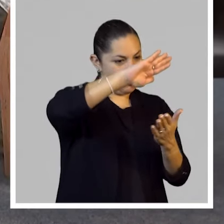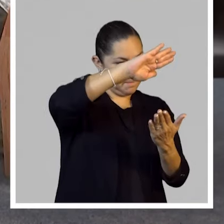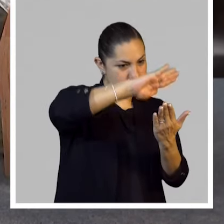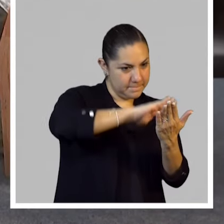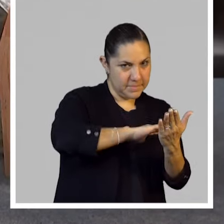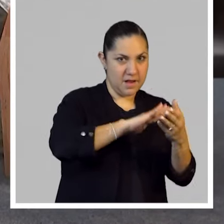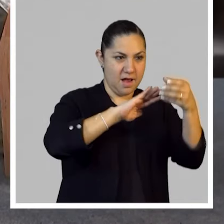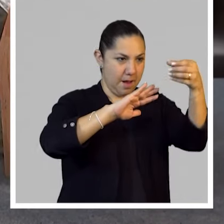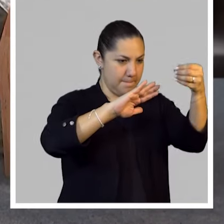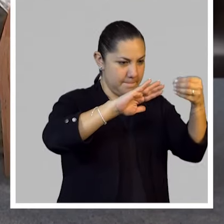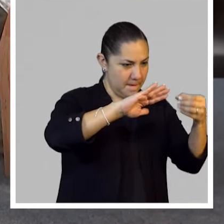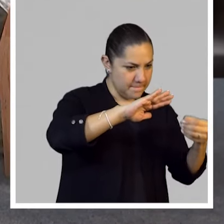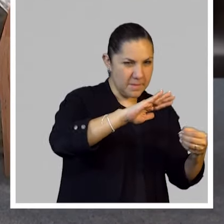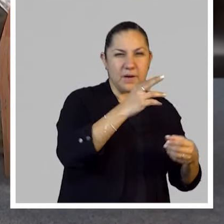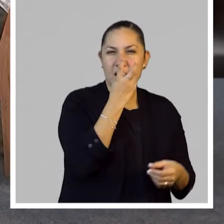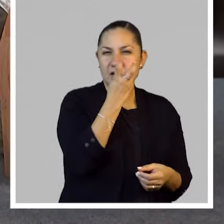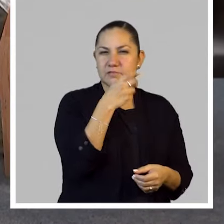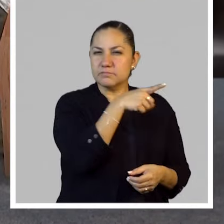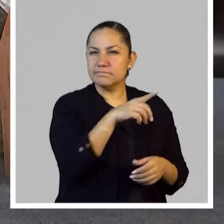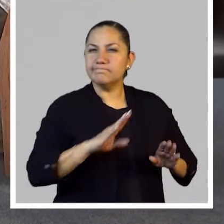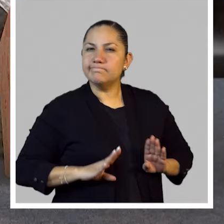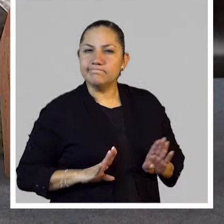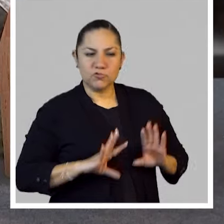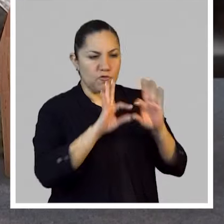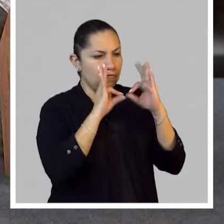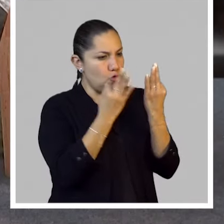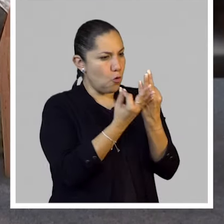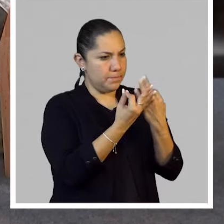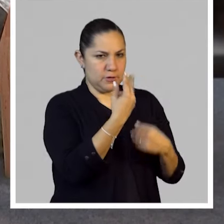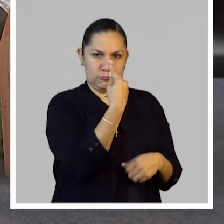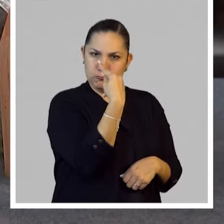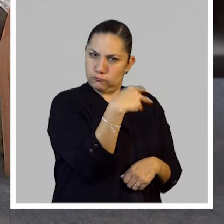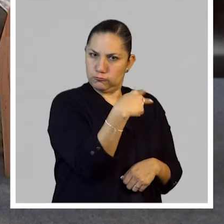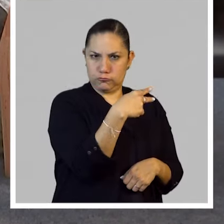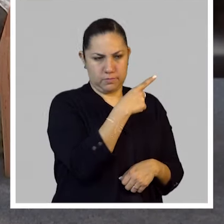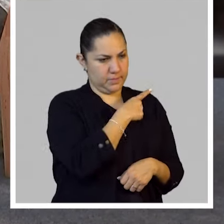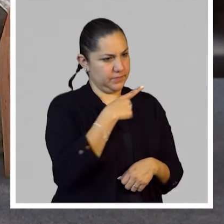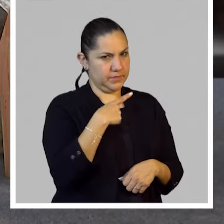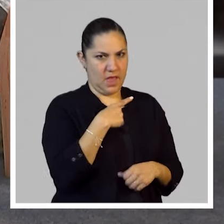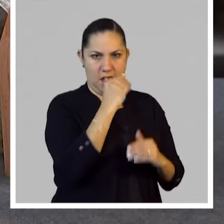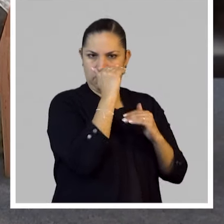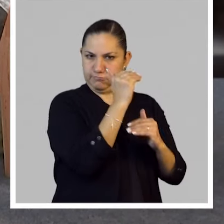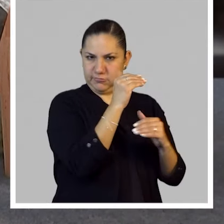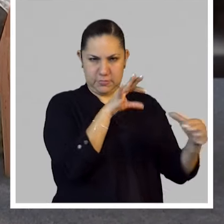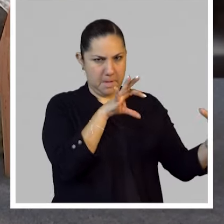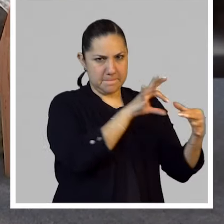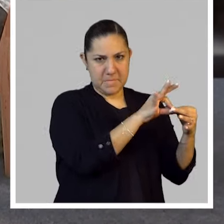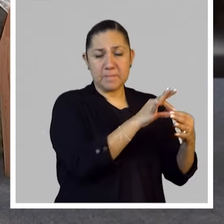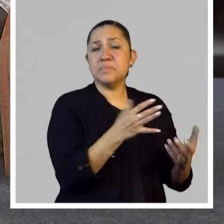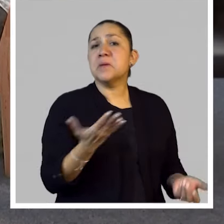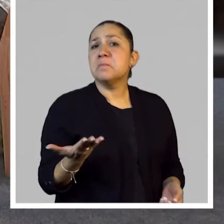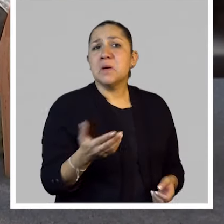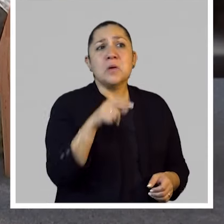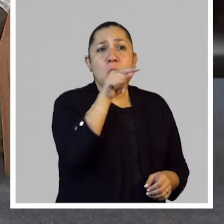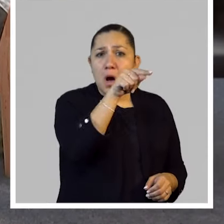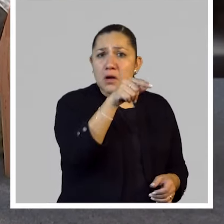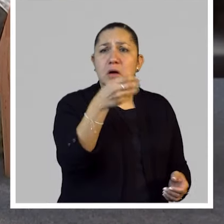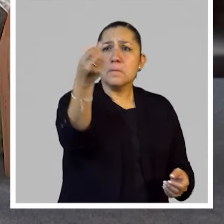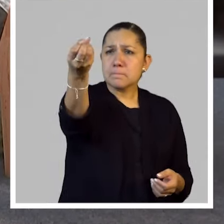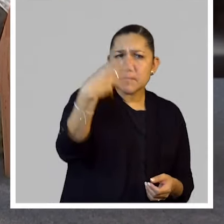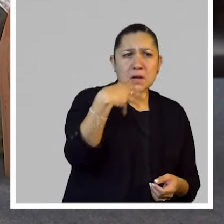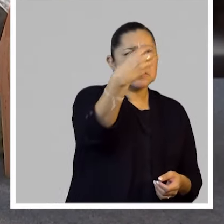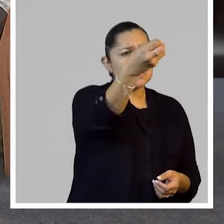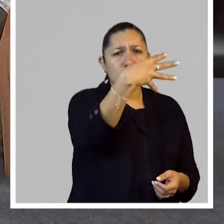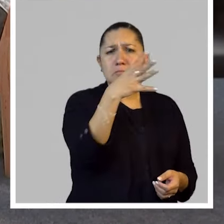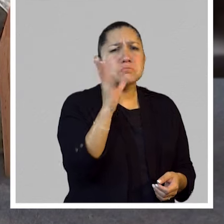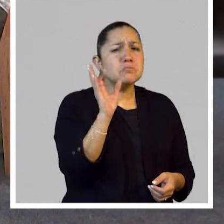la confinan en un soporte específico. Y aquí, pues, tú podías mandar una hojita de papel, un recibo,